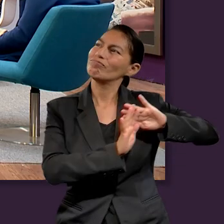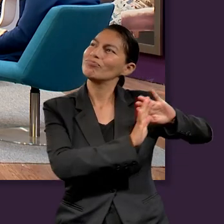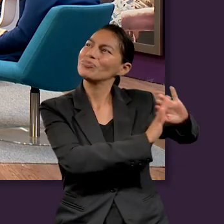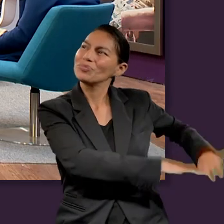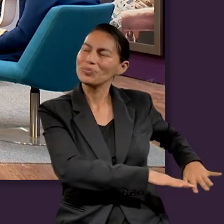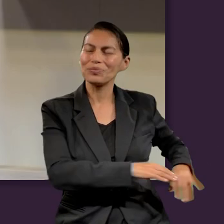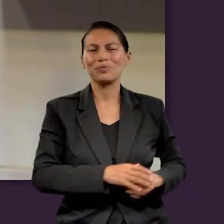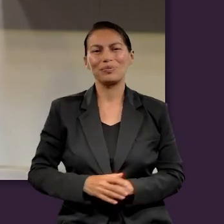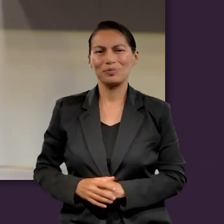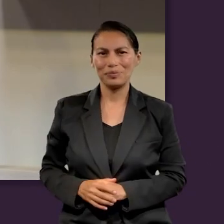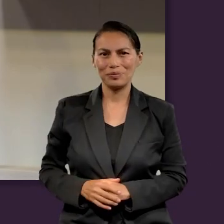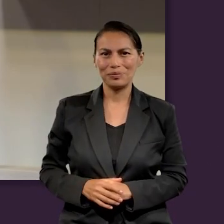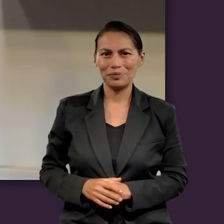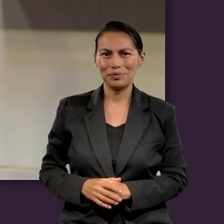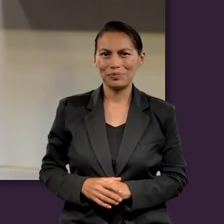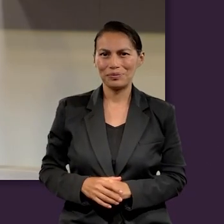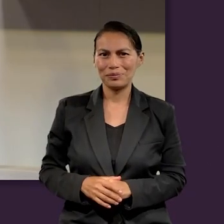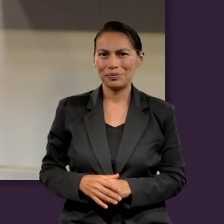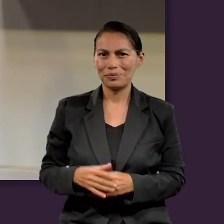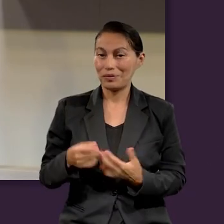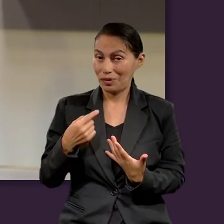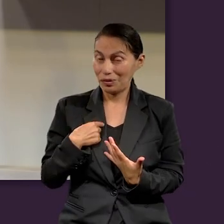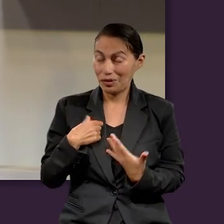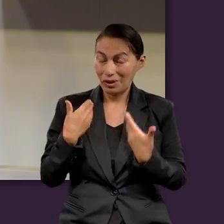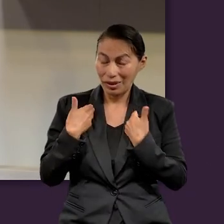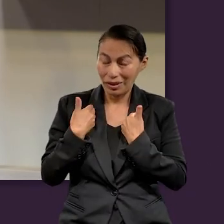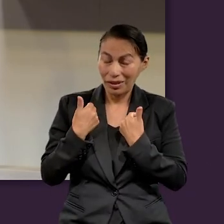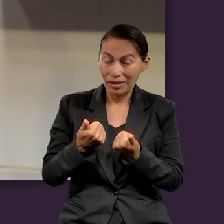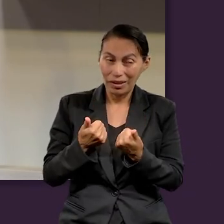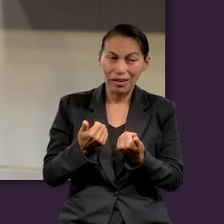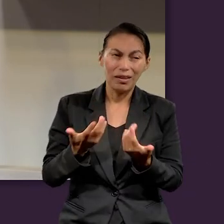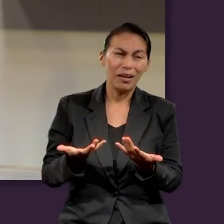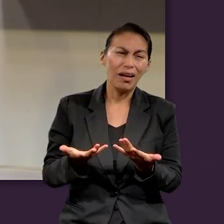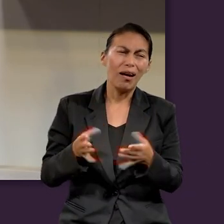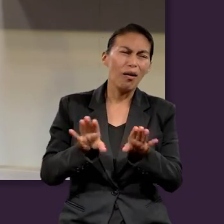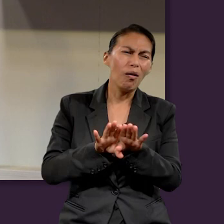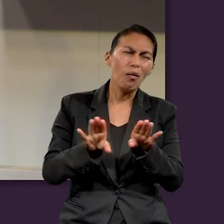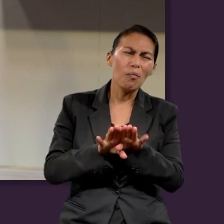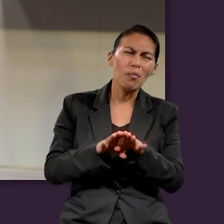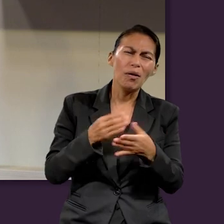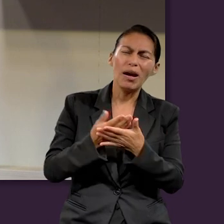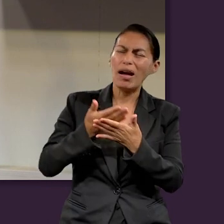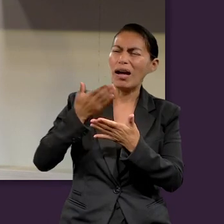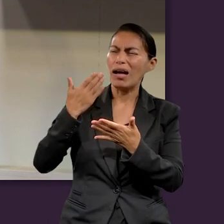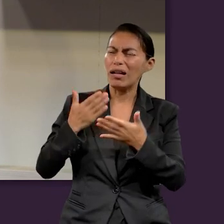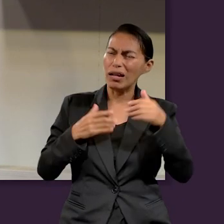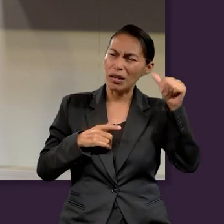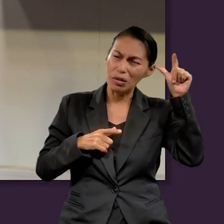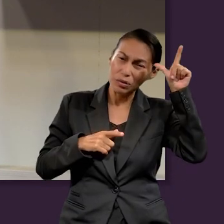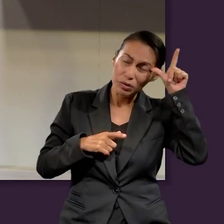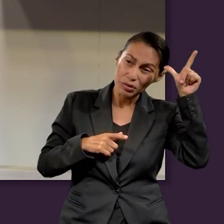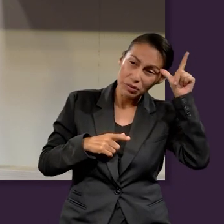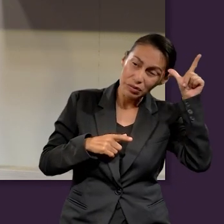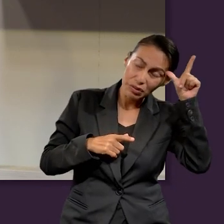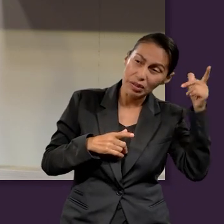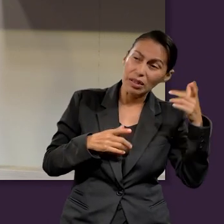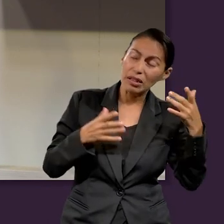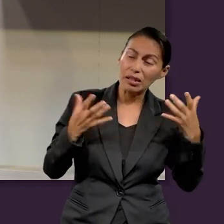Cuando nosotros tratamos de entender un poco lo que Lucifer vivió